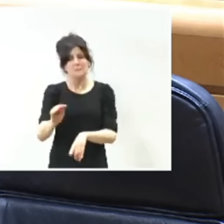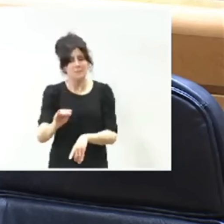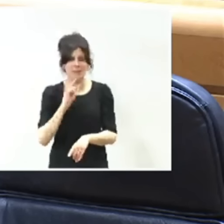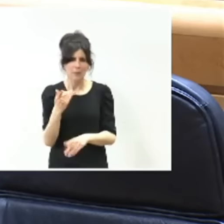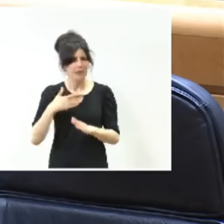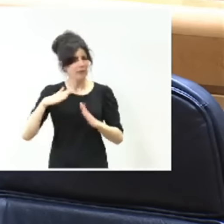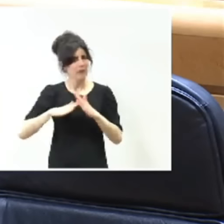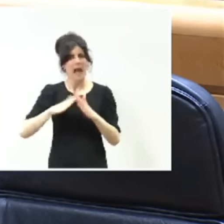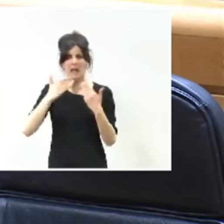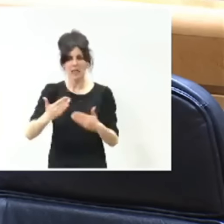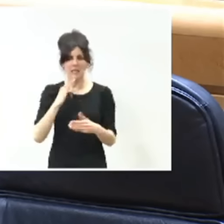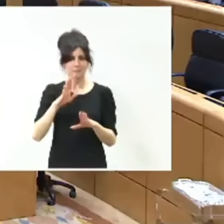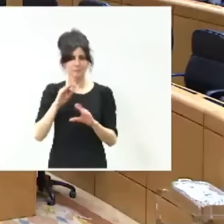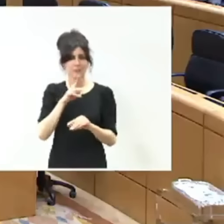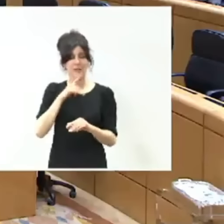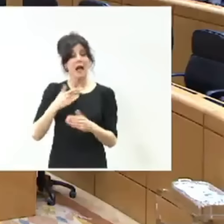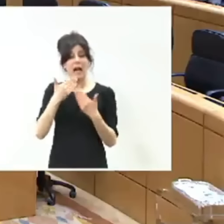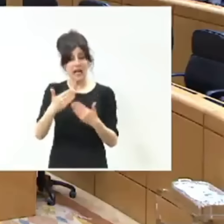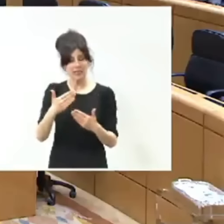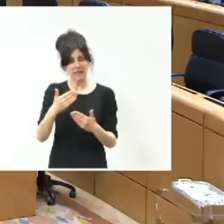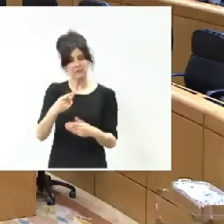Gracias señora